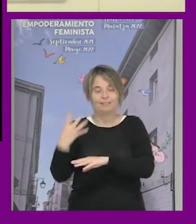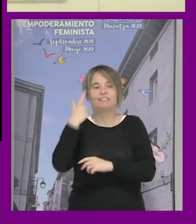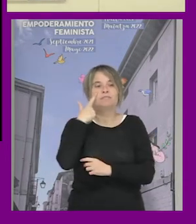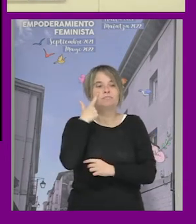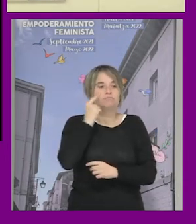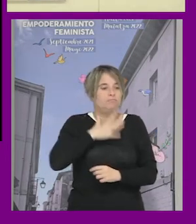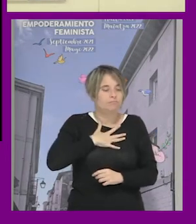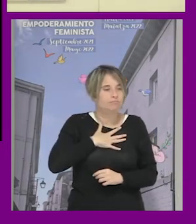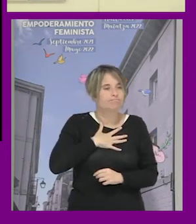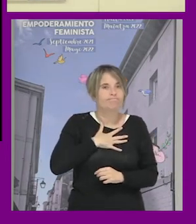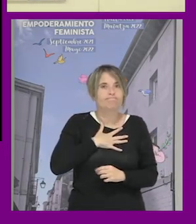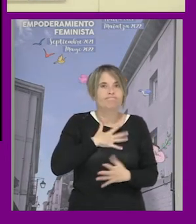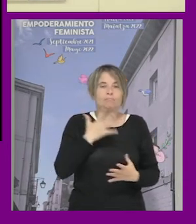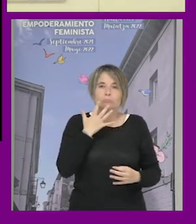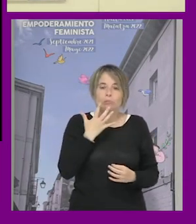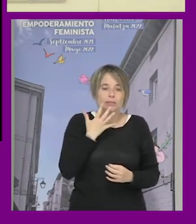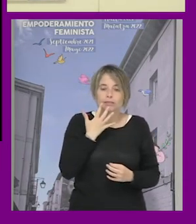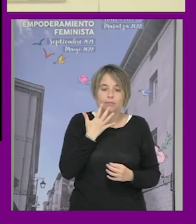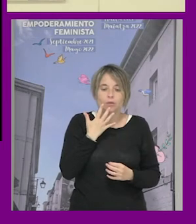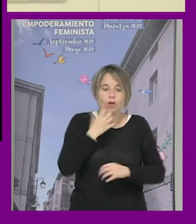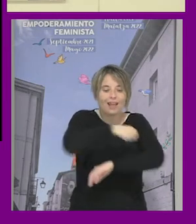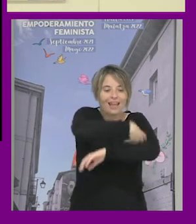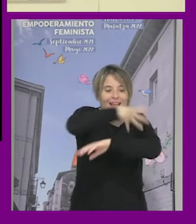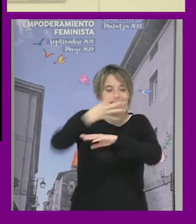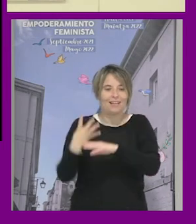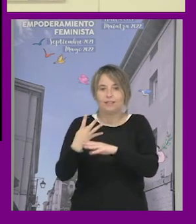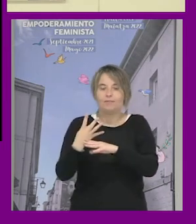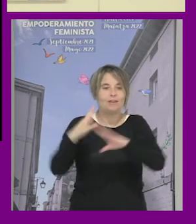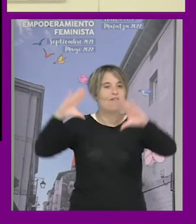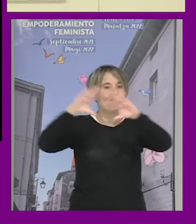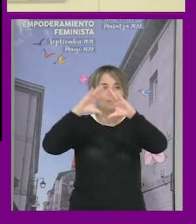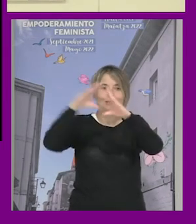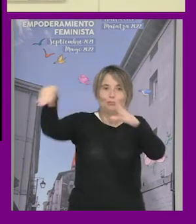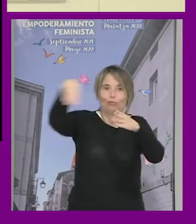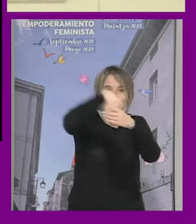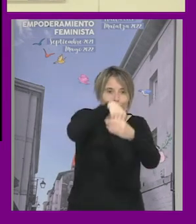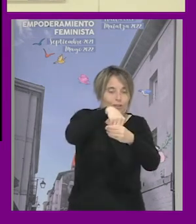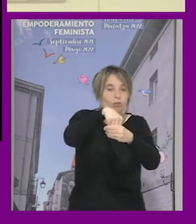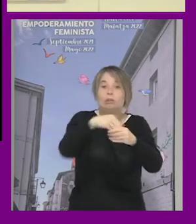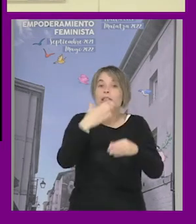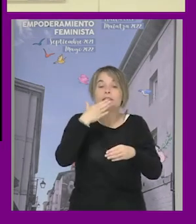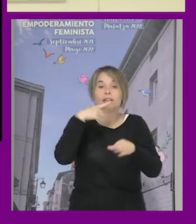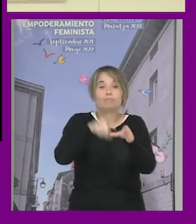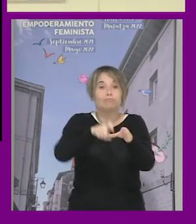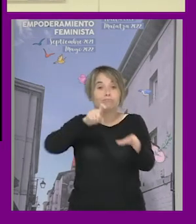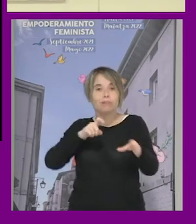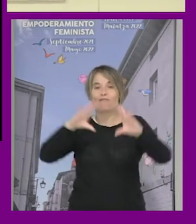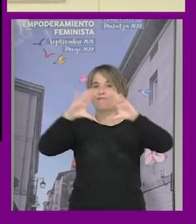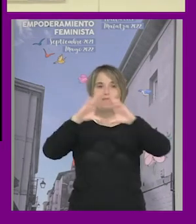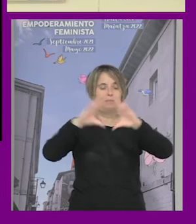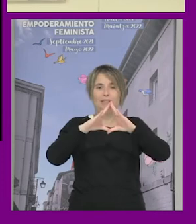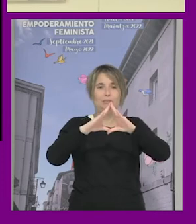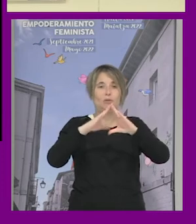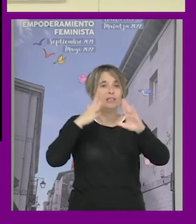no hay forma de leerlo LGTBI que no sea desde el feminismo y si no es desde el feminismo es que es absolutamente